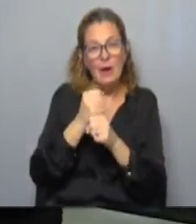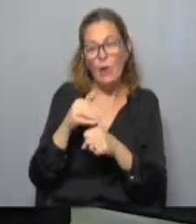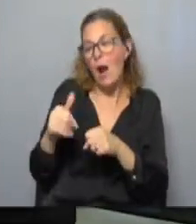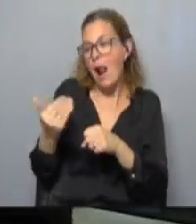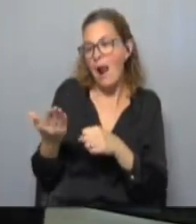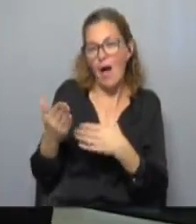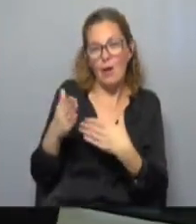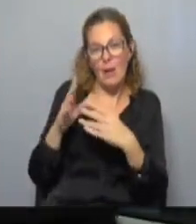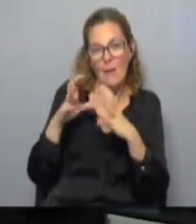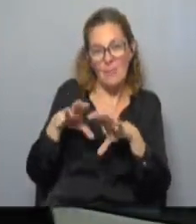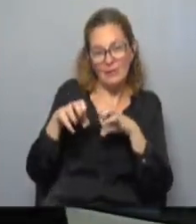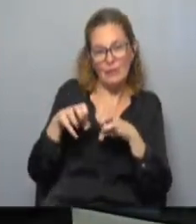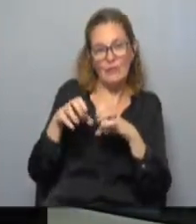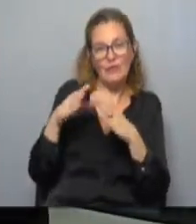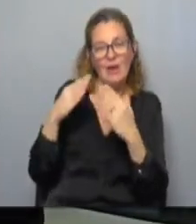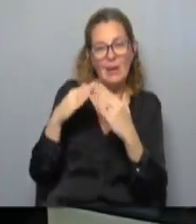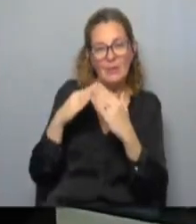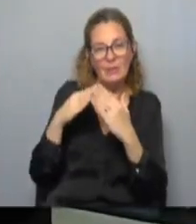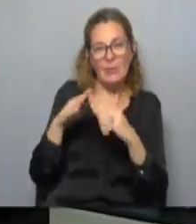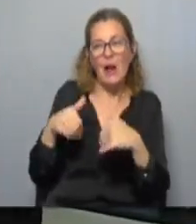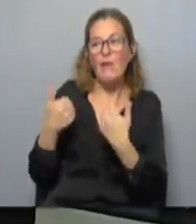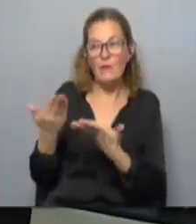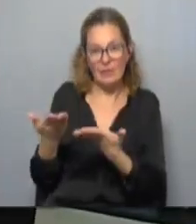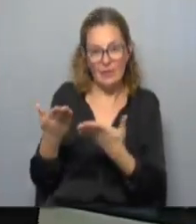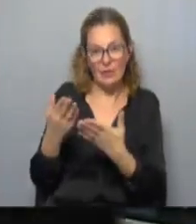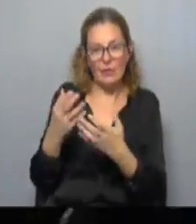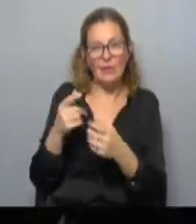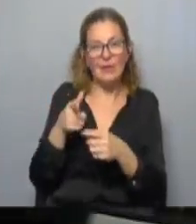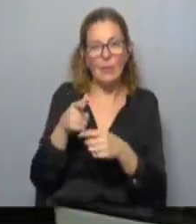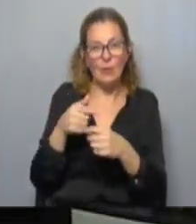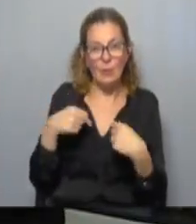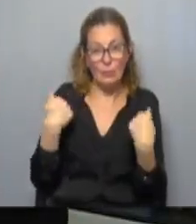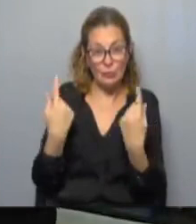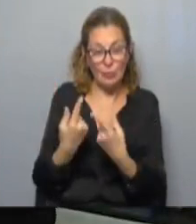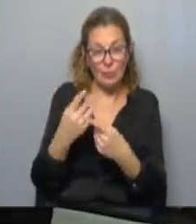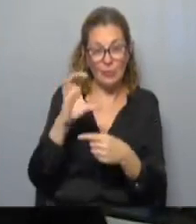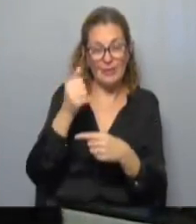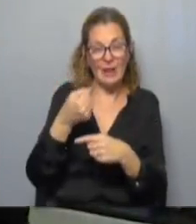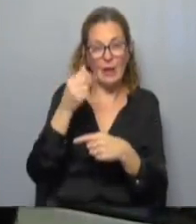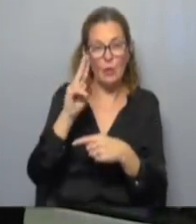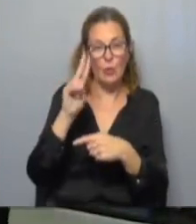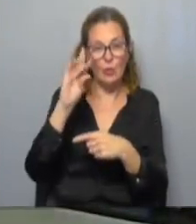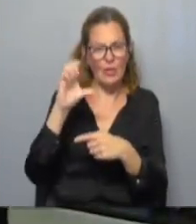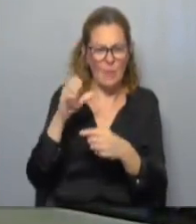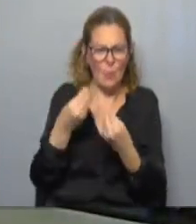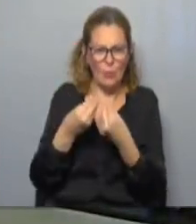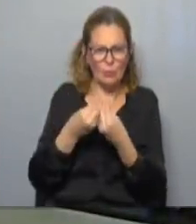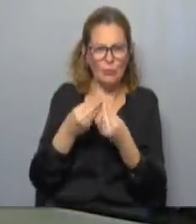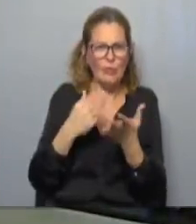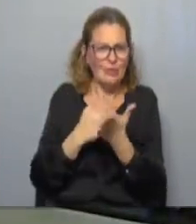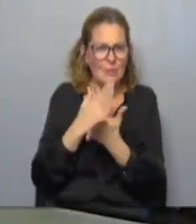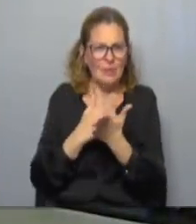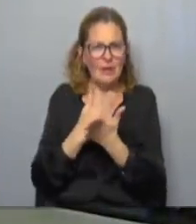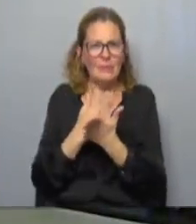vecinos con los vecinos y para los vecinos con los cuales como en el caso del SACUDE son muchas veces junto